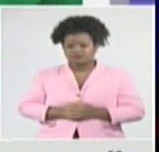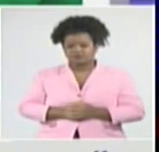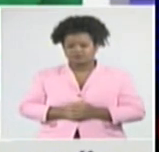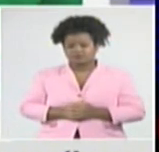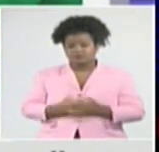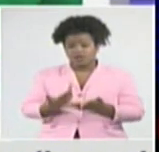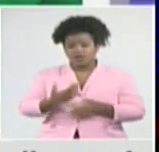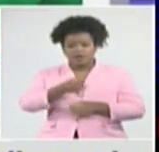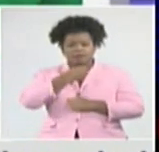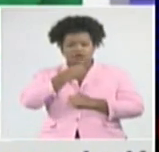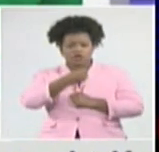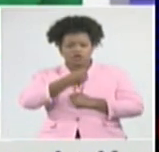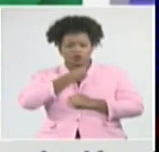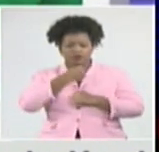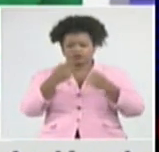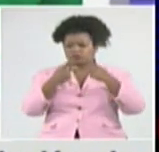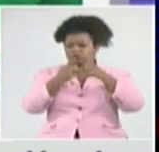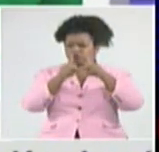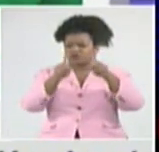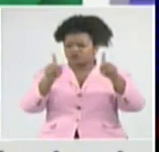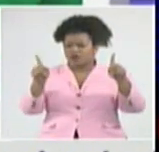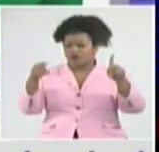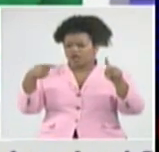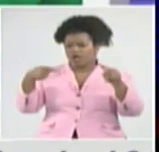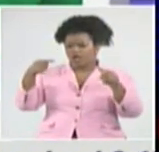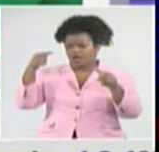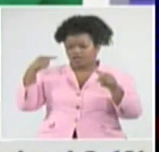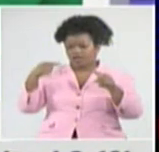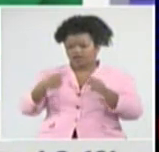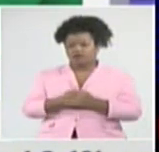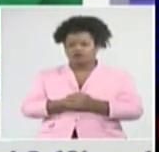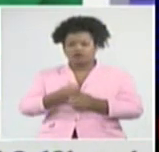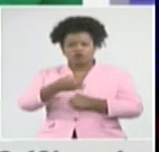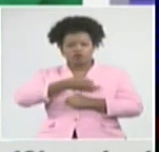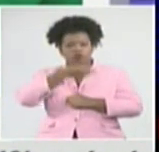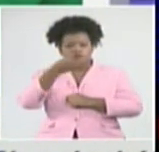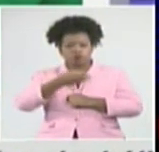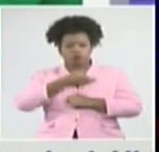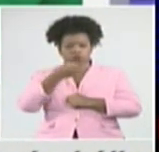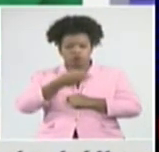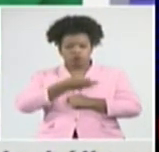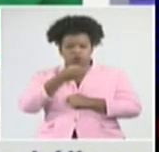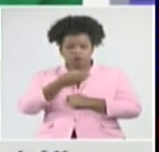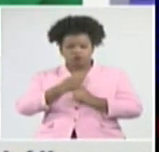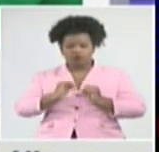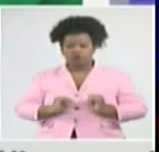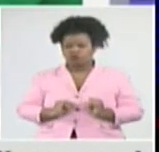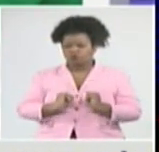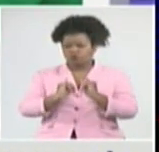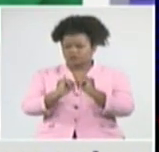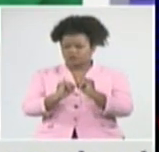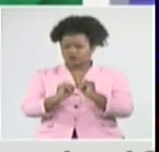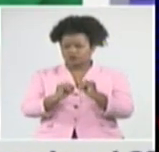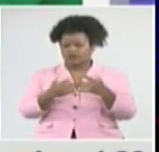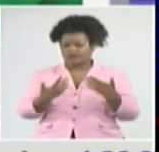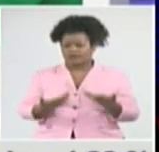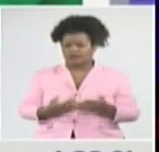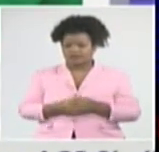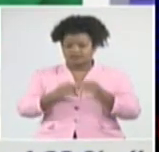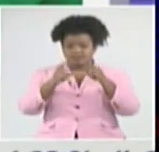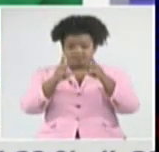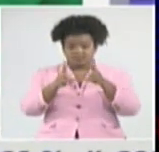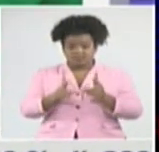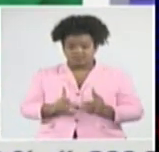que con mucha profesionalidad ayer, cooperó, haga el análisis o la información, del número de casos,